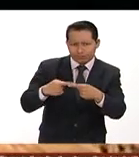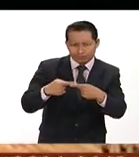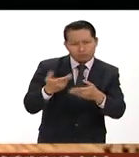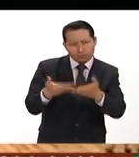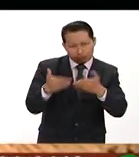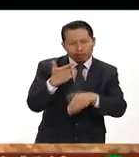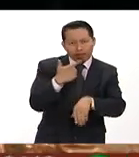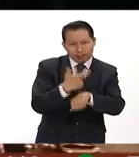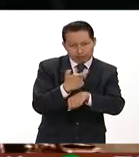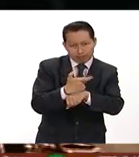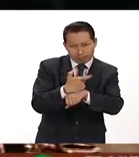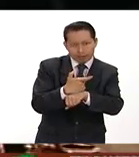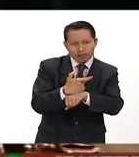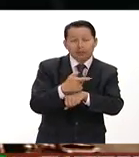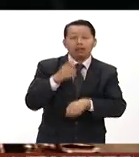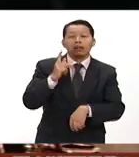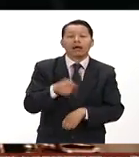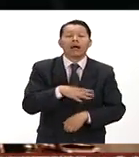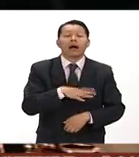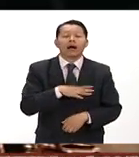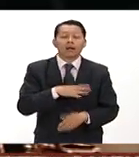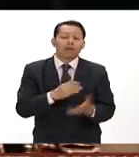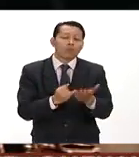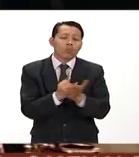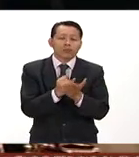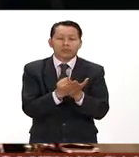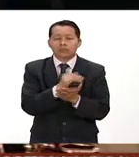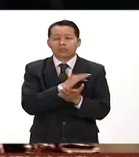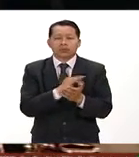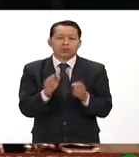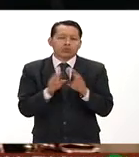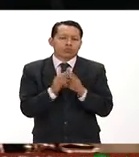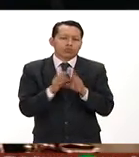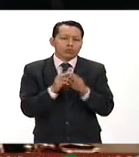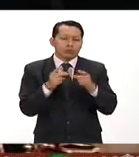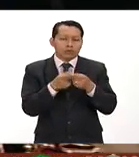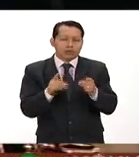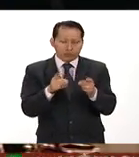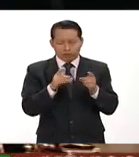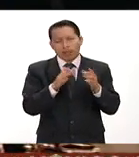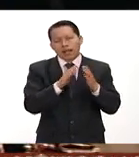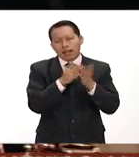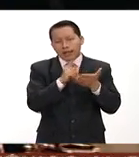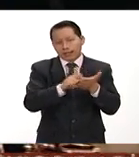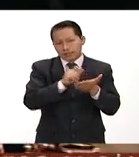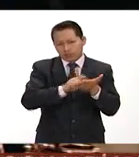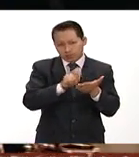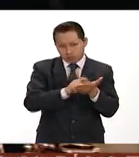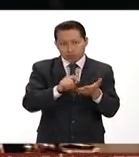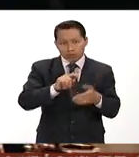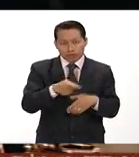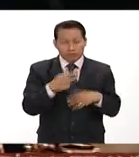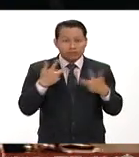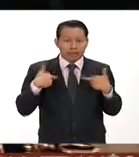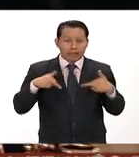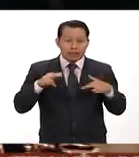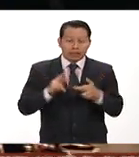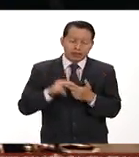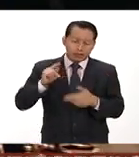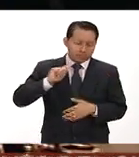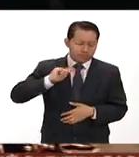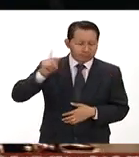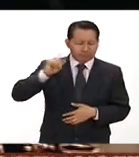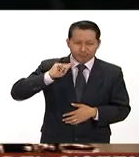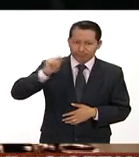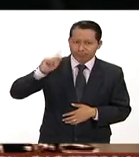séptimo es una apuesta que hacemos para el desarrollo de la literatura y son unos maestros excelsos o sea